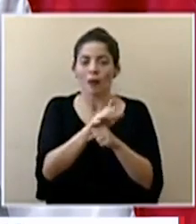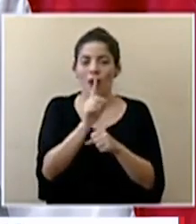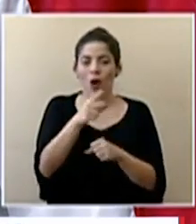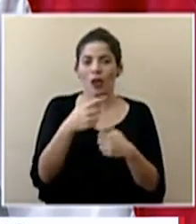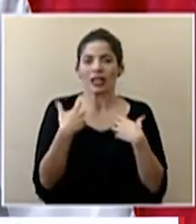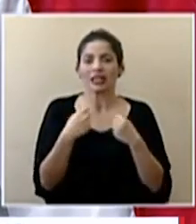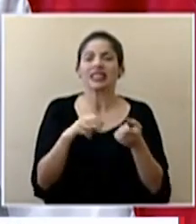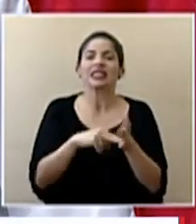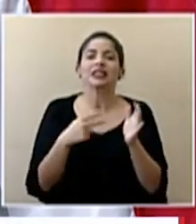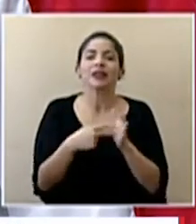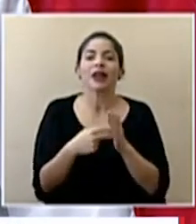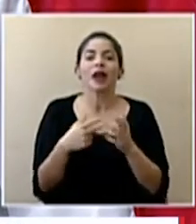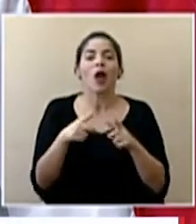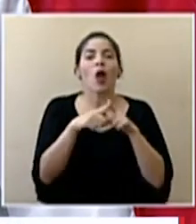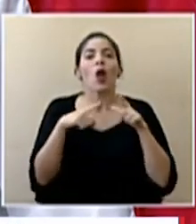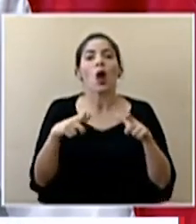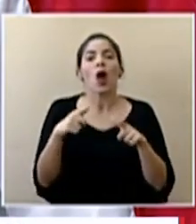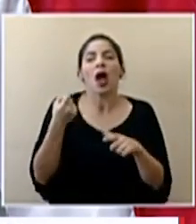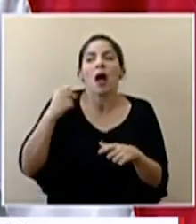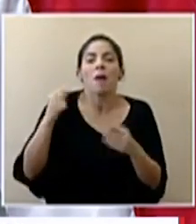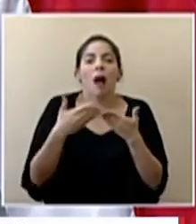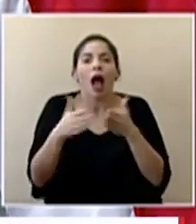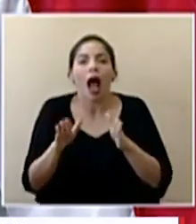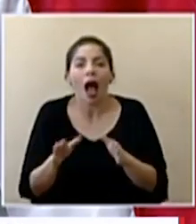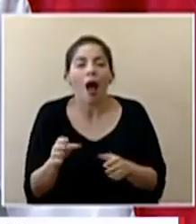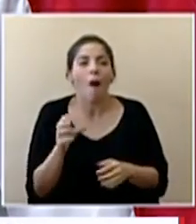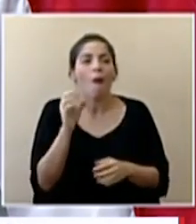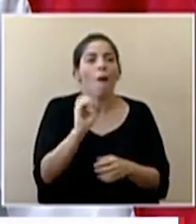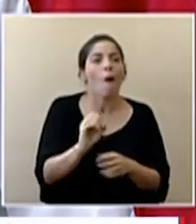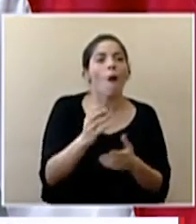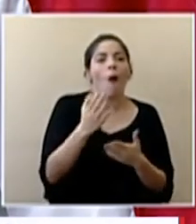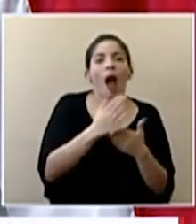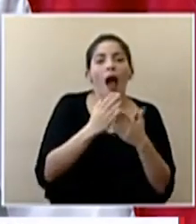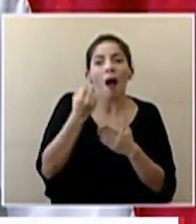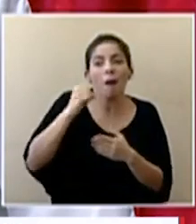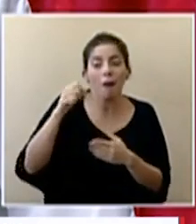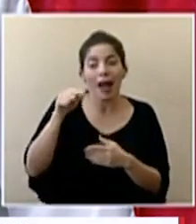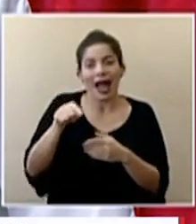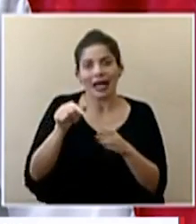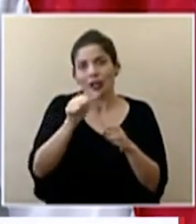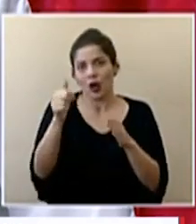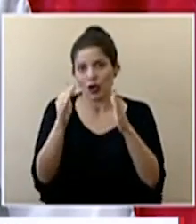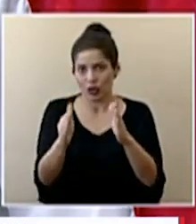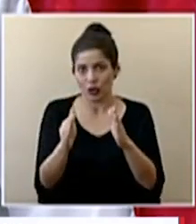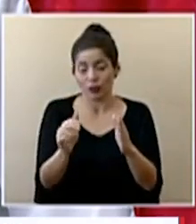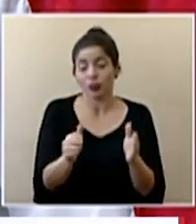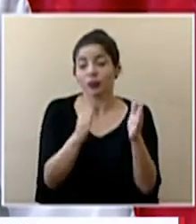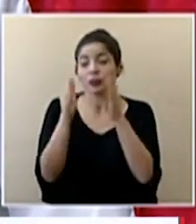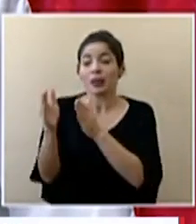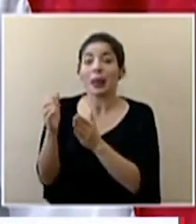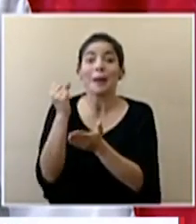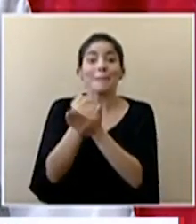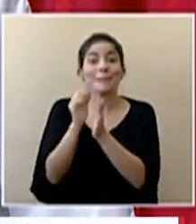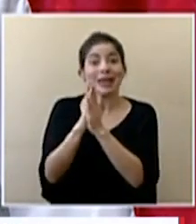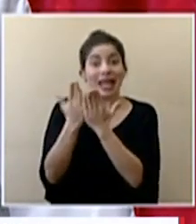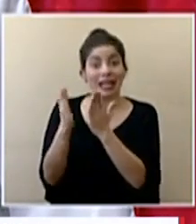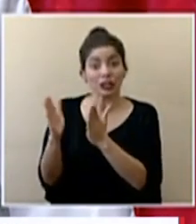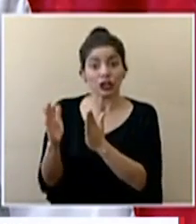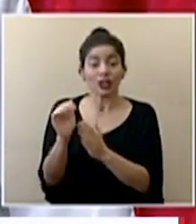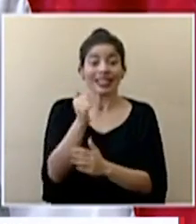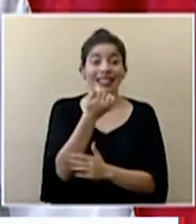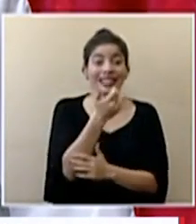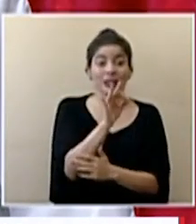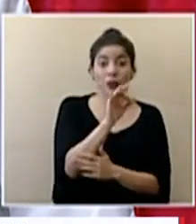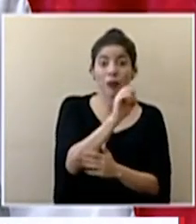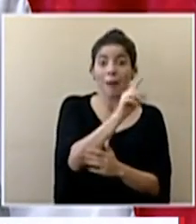Esto tiene que ver con apertura de locales o alguna circunstancia de este tipo. En relación también al tema migratorio, del 19 de